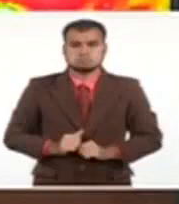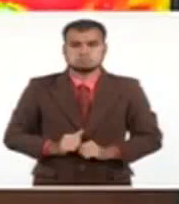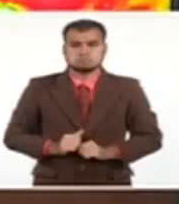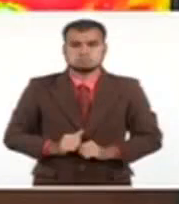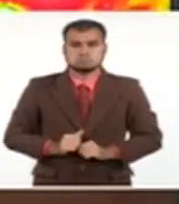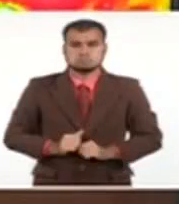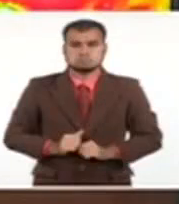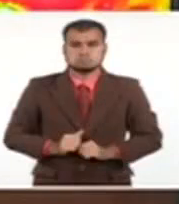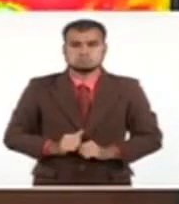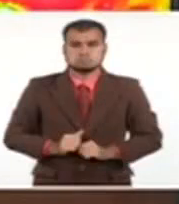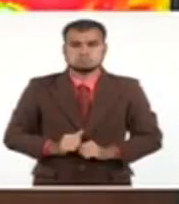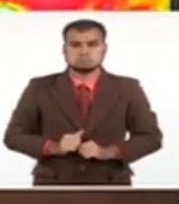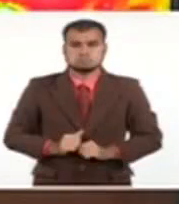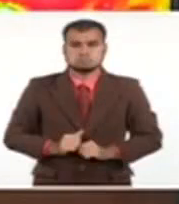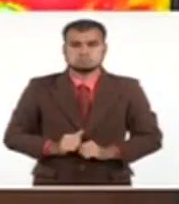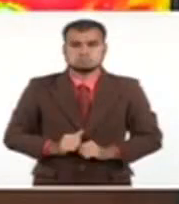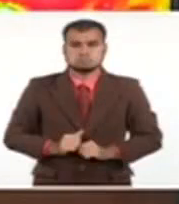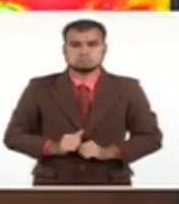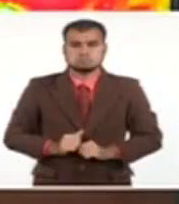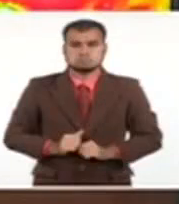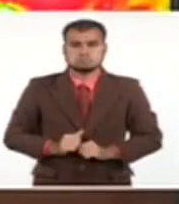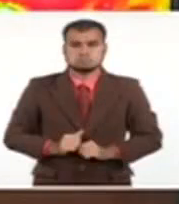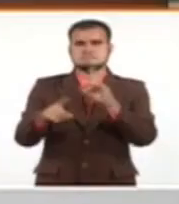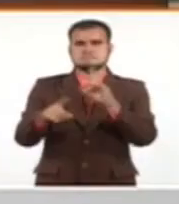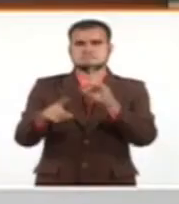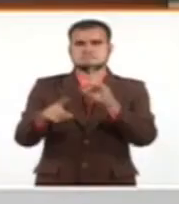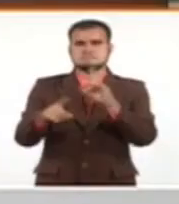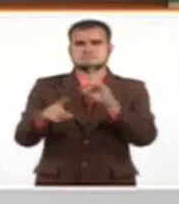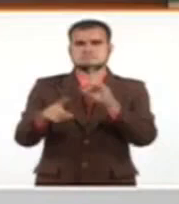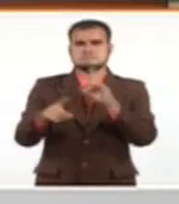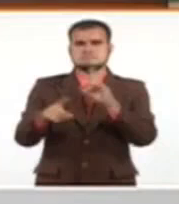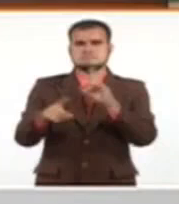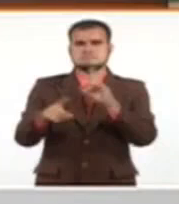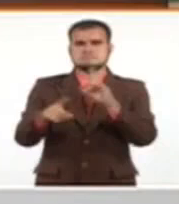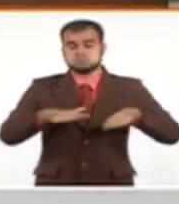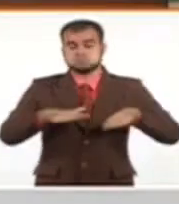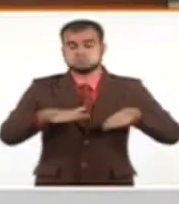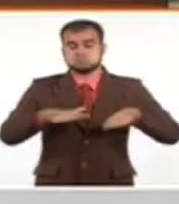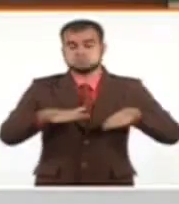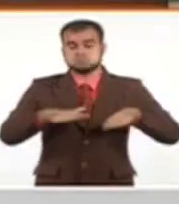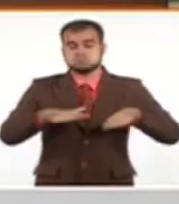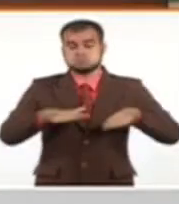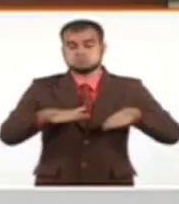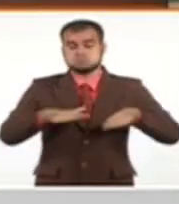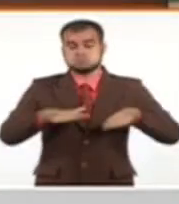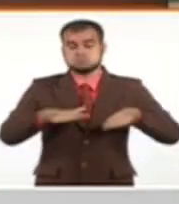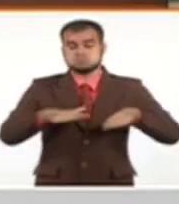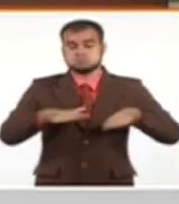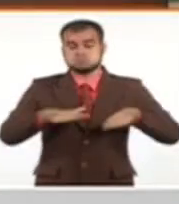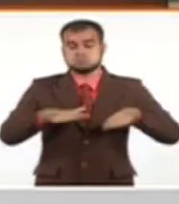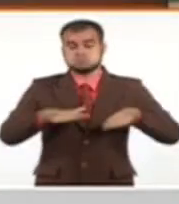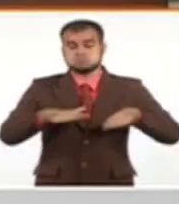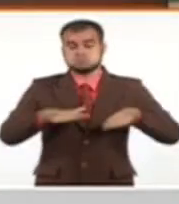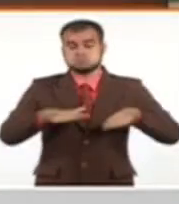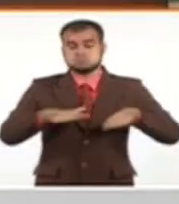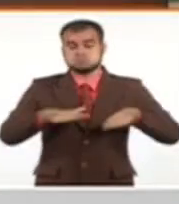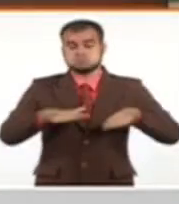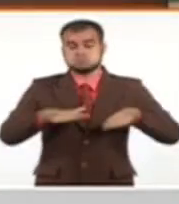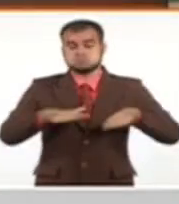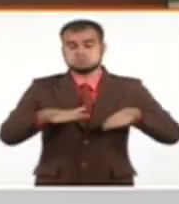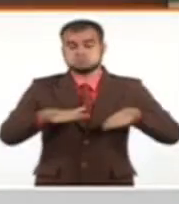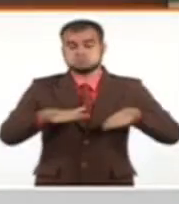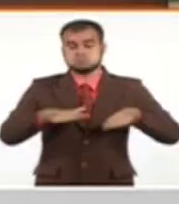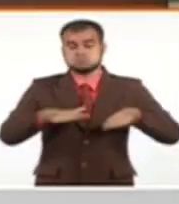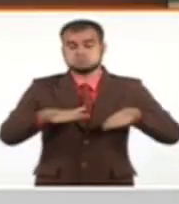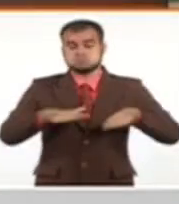momento. Doctor, desde que comenzamos la mesa y se hizo la información ahora, el fenómeno se ha trasladado